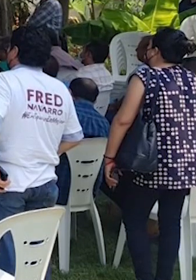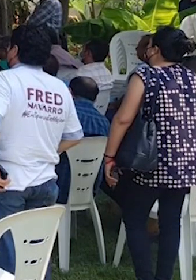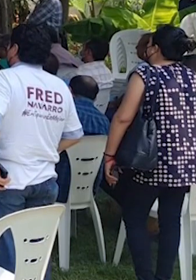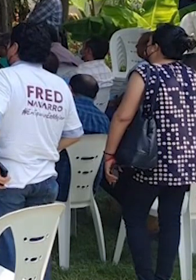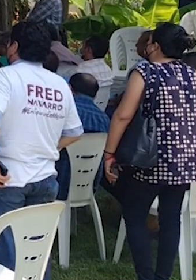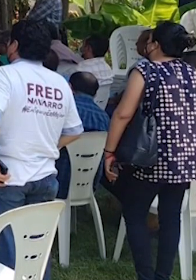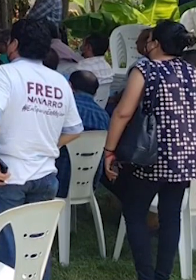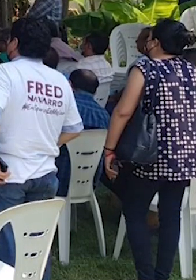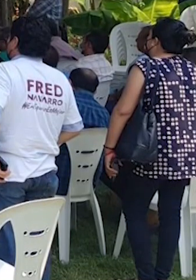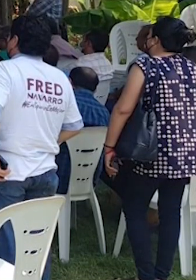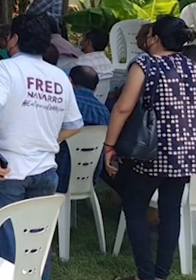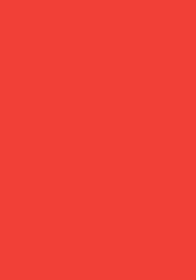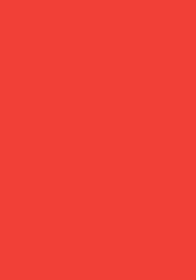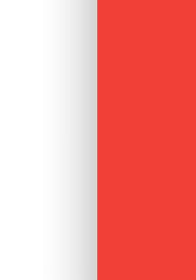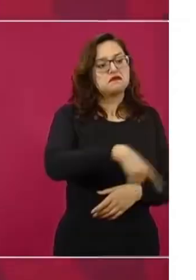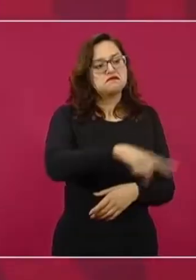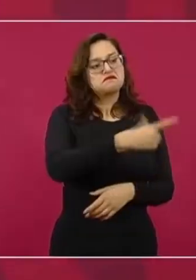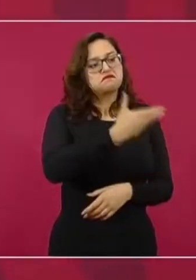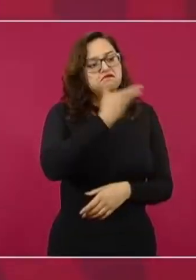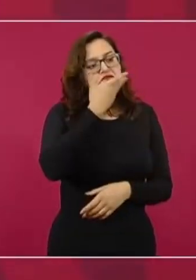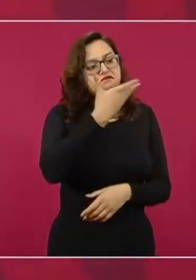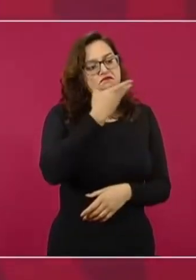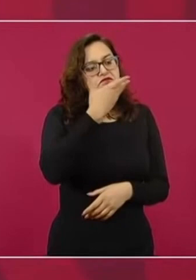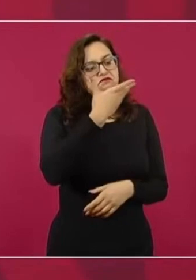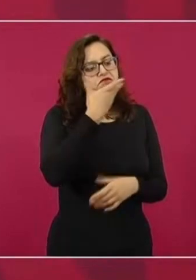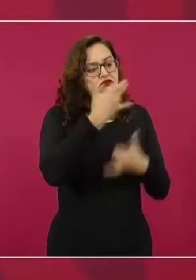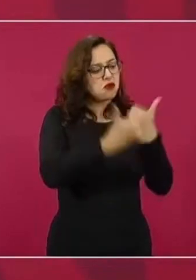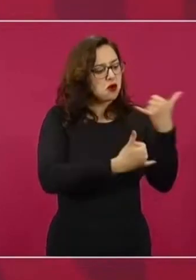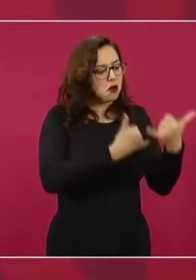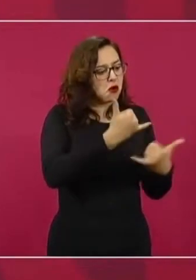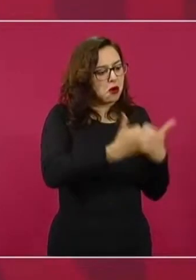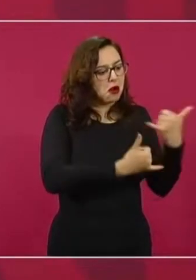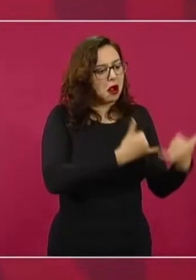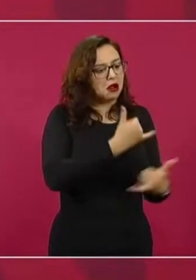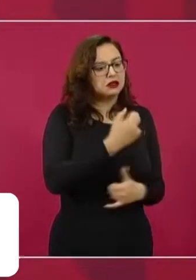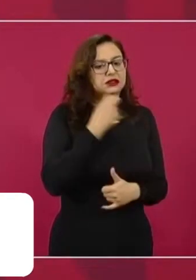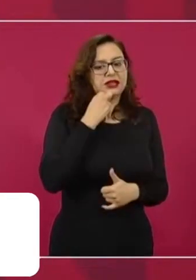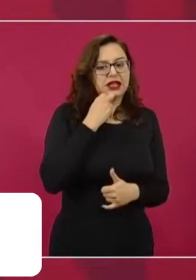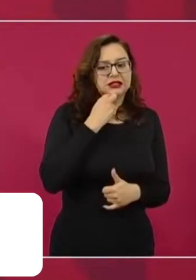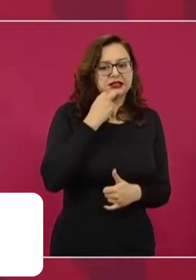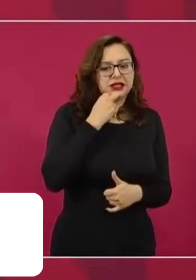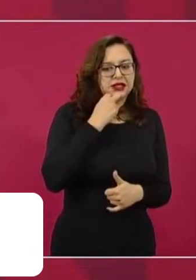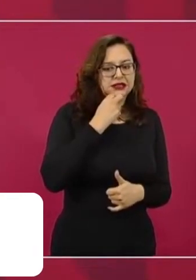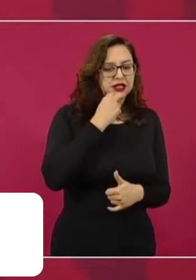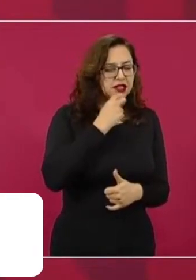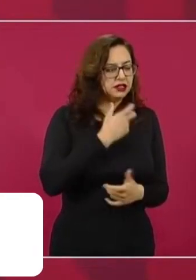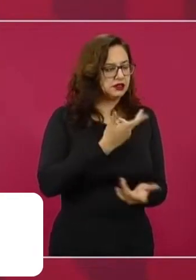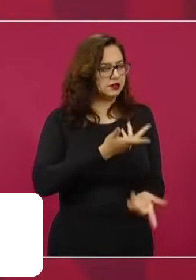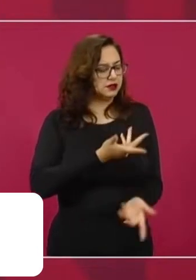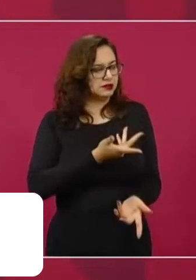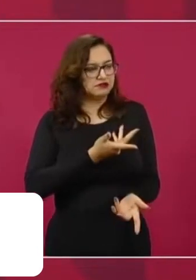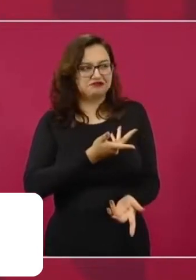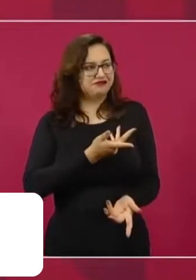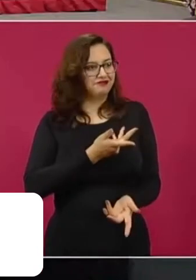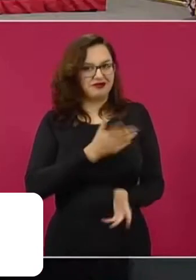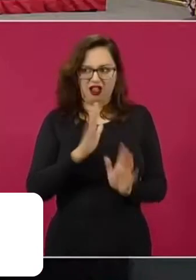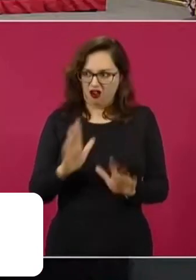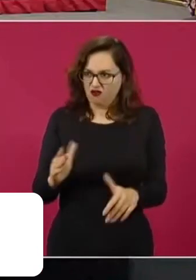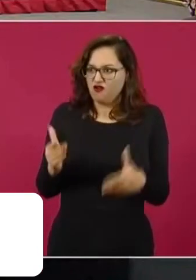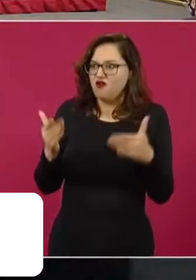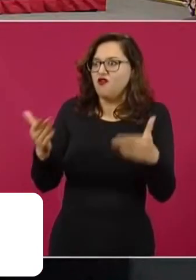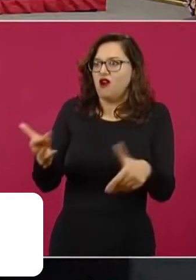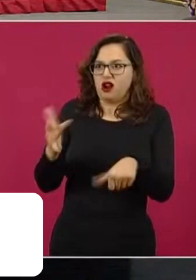más el chicle, como siempre lo hemos visto, y jugando en las computadoras. Llegó el momento de que realmente el funcionario